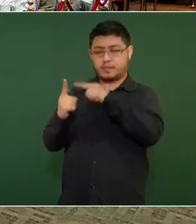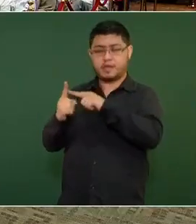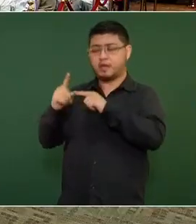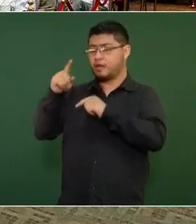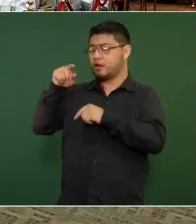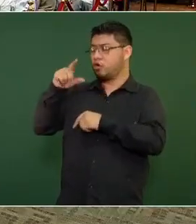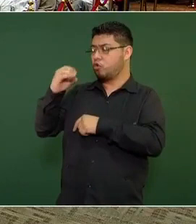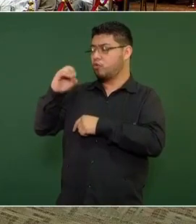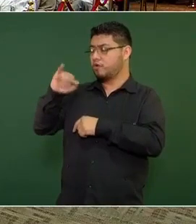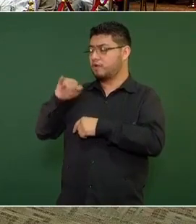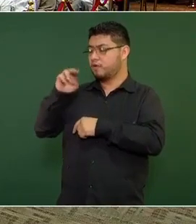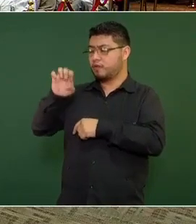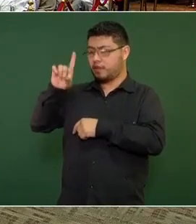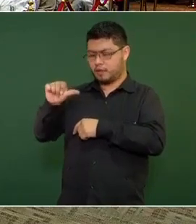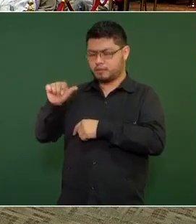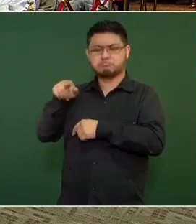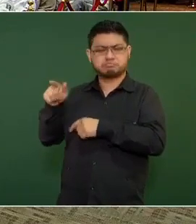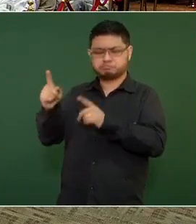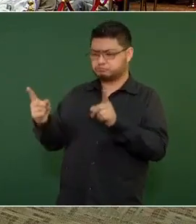por su apoyo.